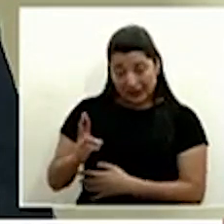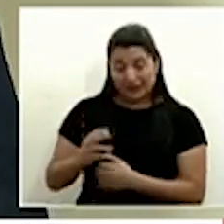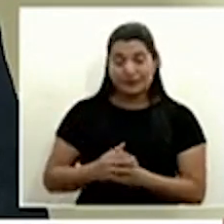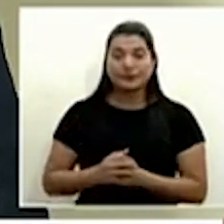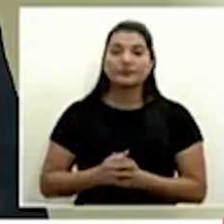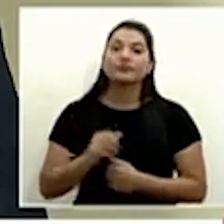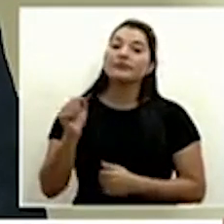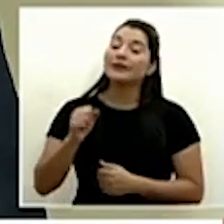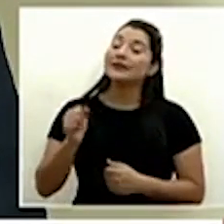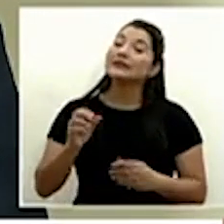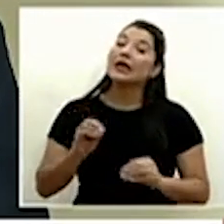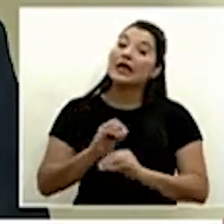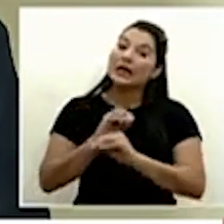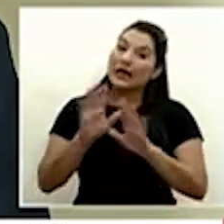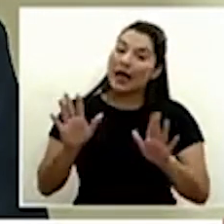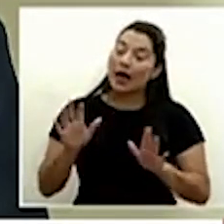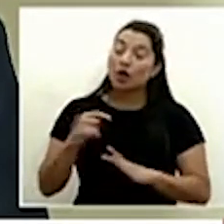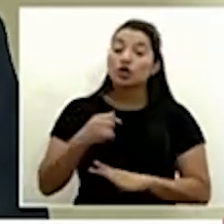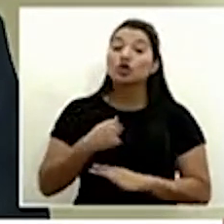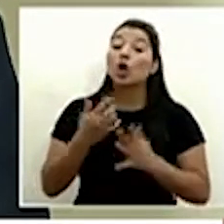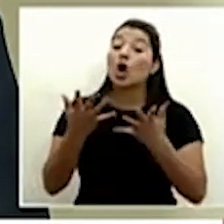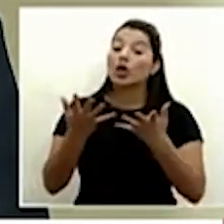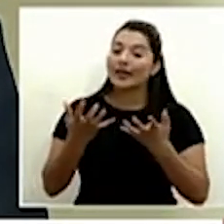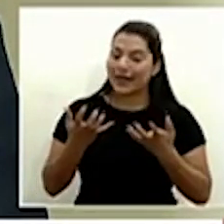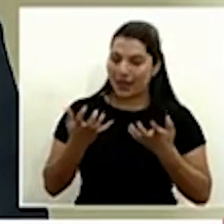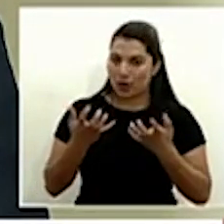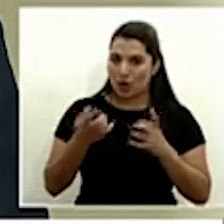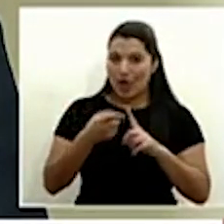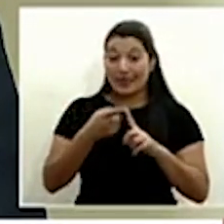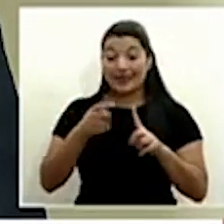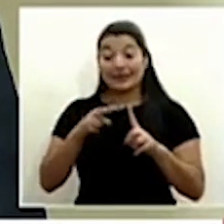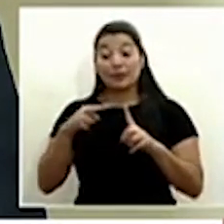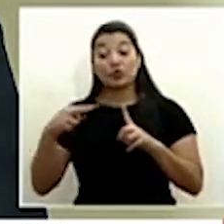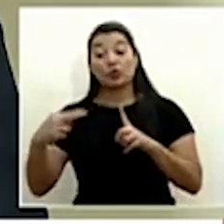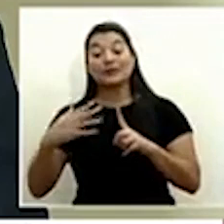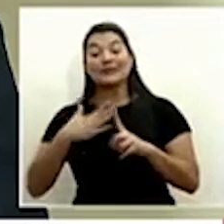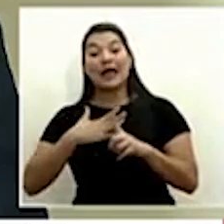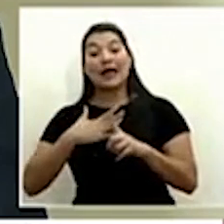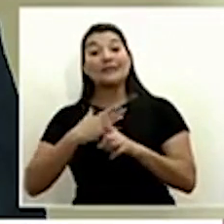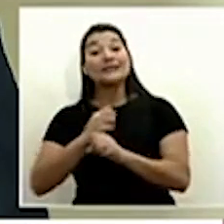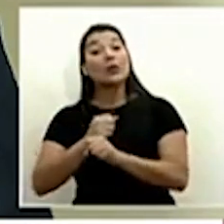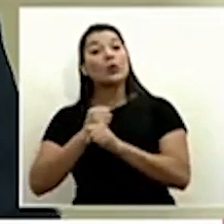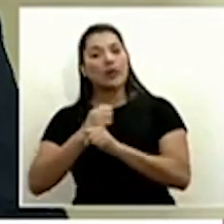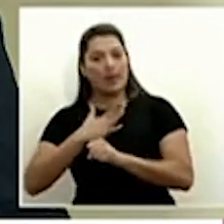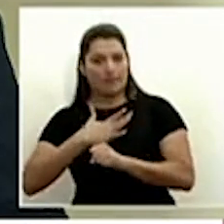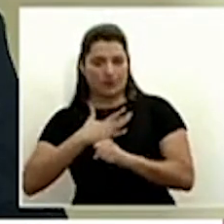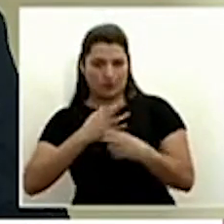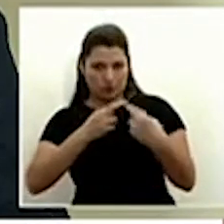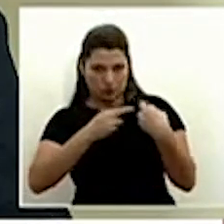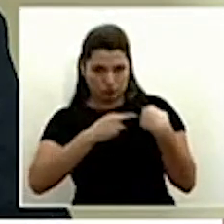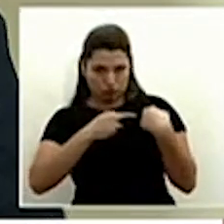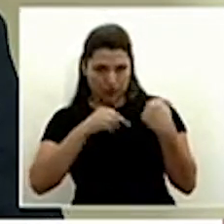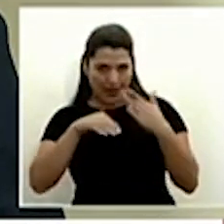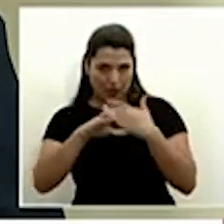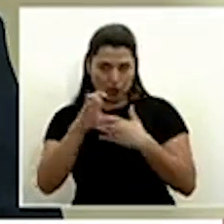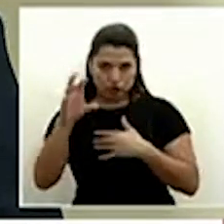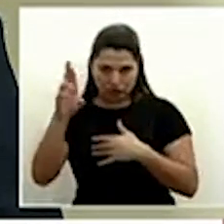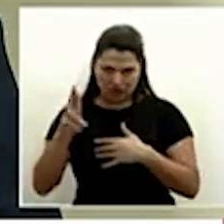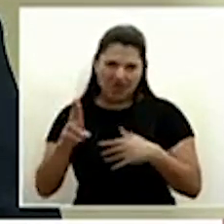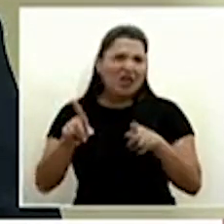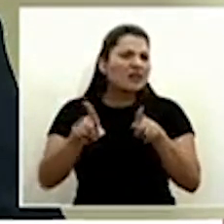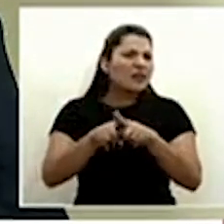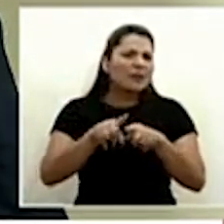vamos a ver yo quisiera y desde el punto de vista de la seguridad que es mi responsabilidad en el país y en todo sentido